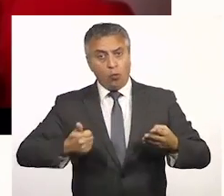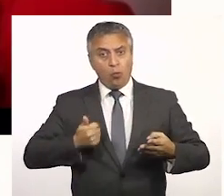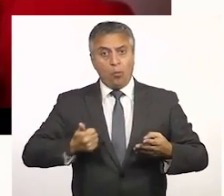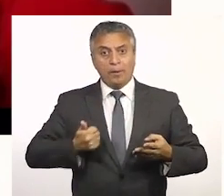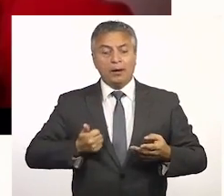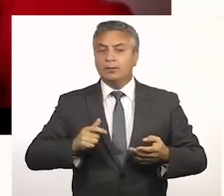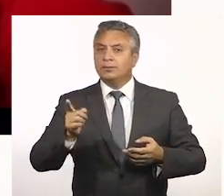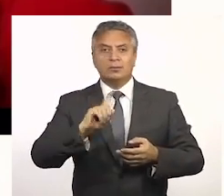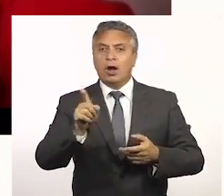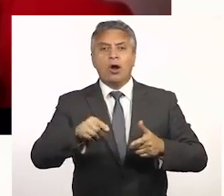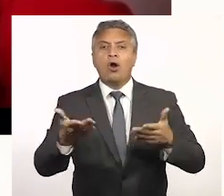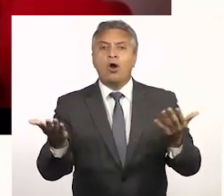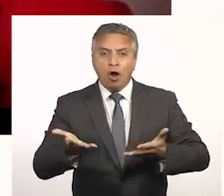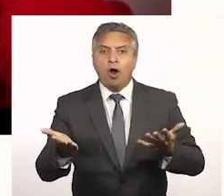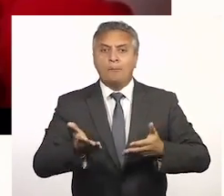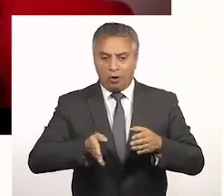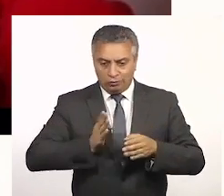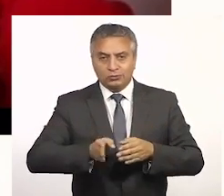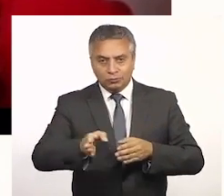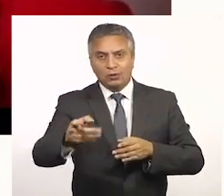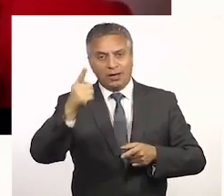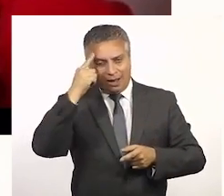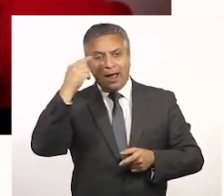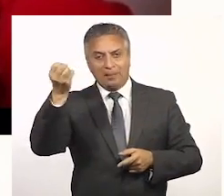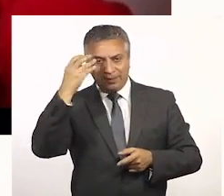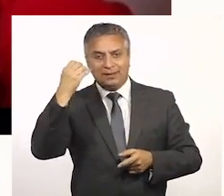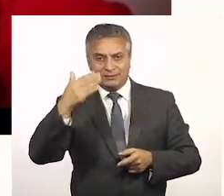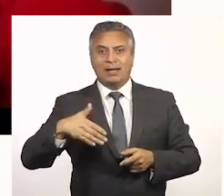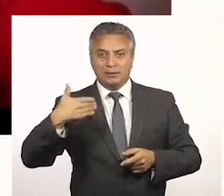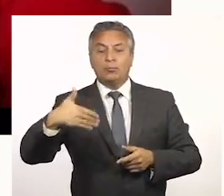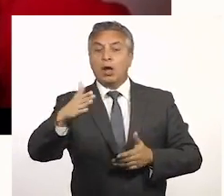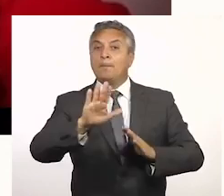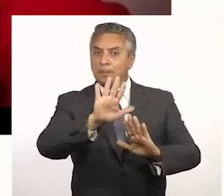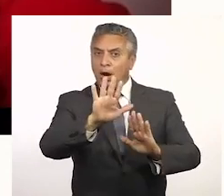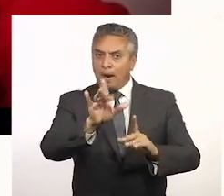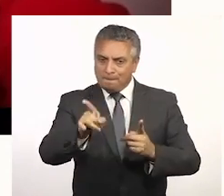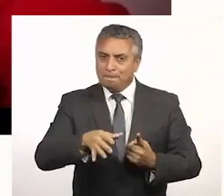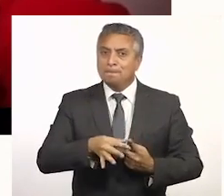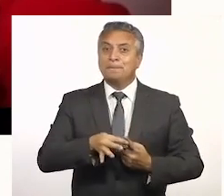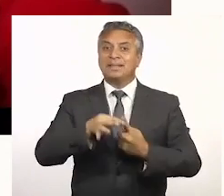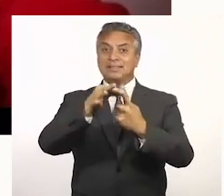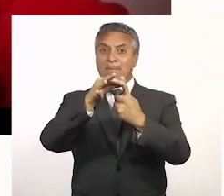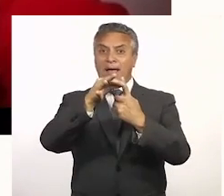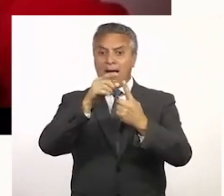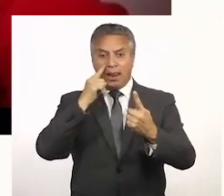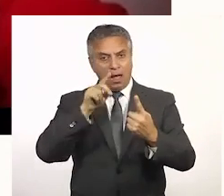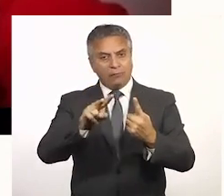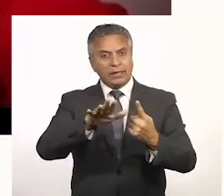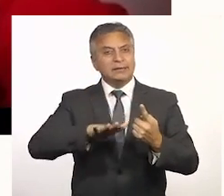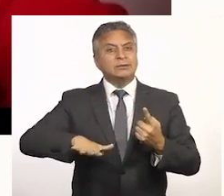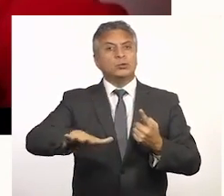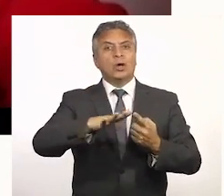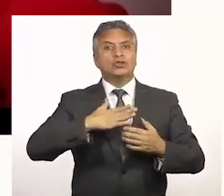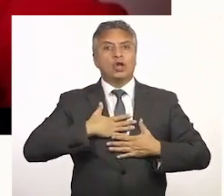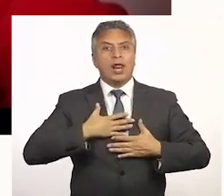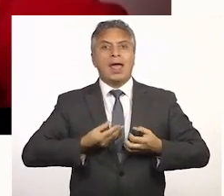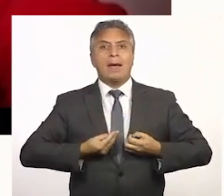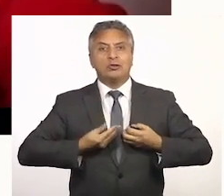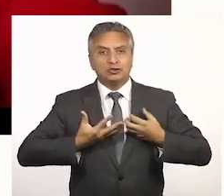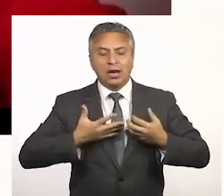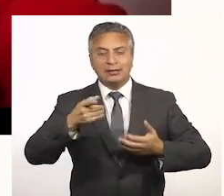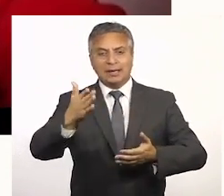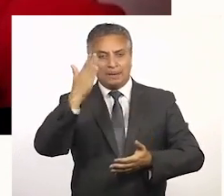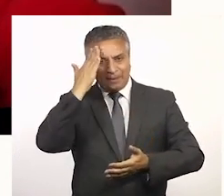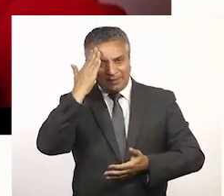ramo, sino que más bien de cómo hacemos una continuidad del aprendizaje, pero teniendo como principal atención su